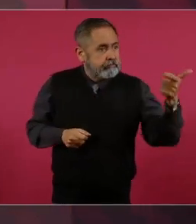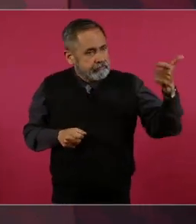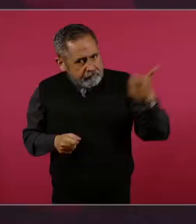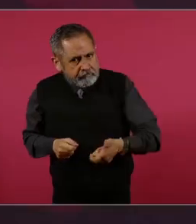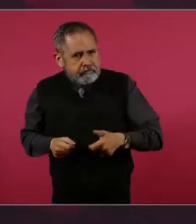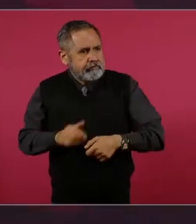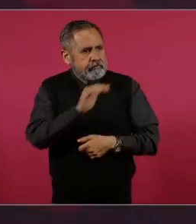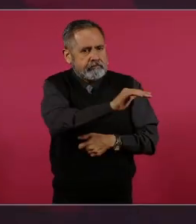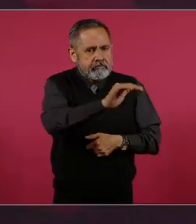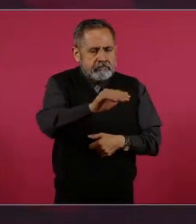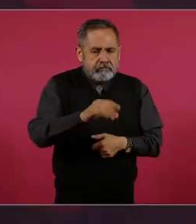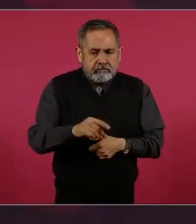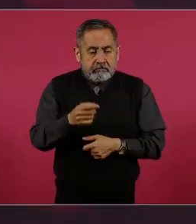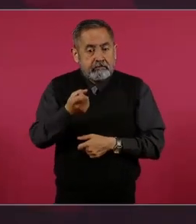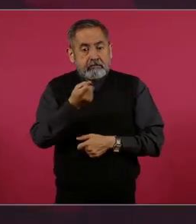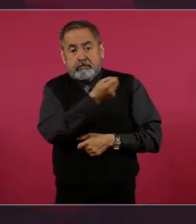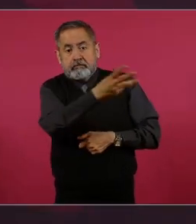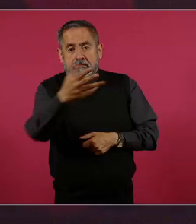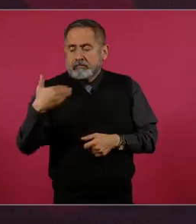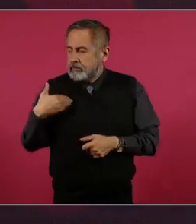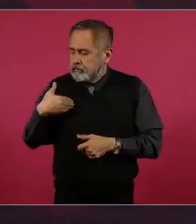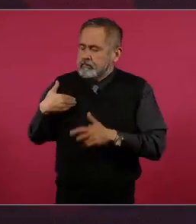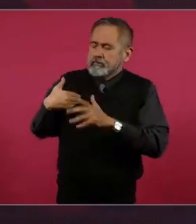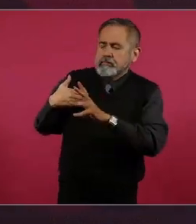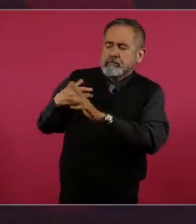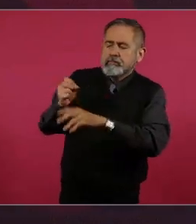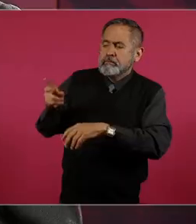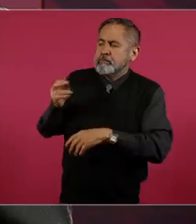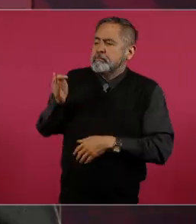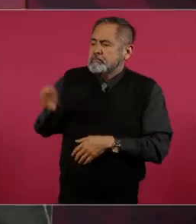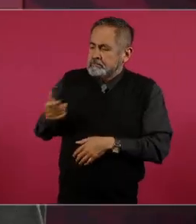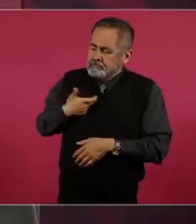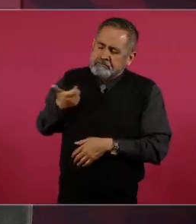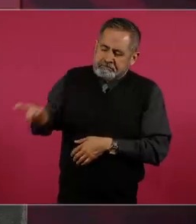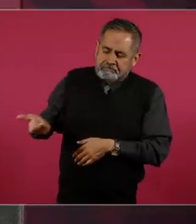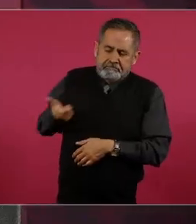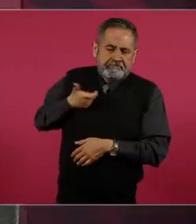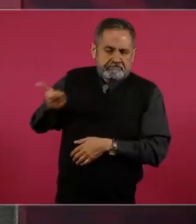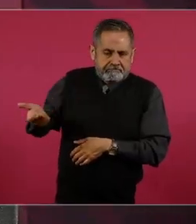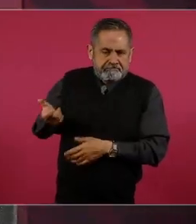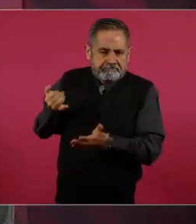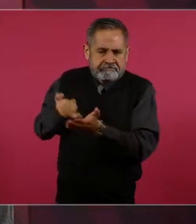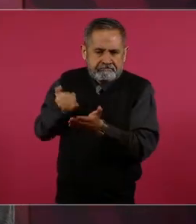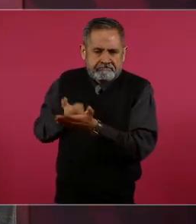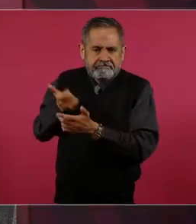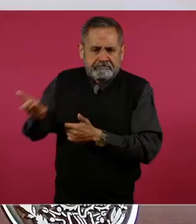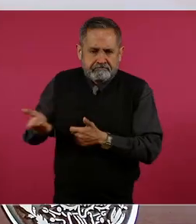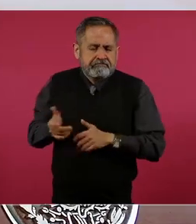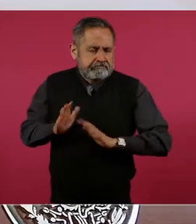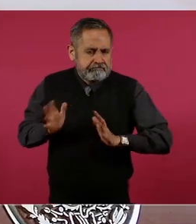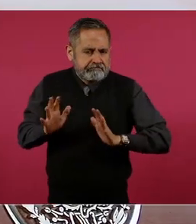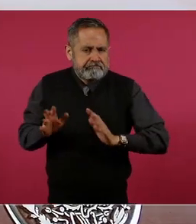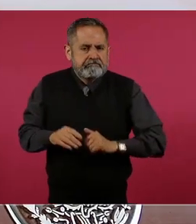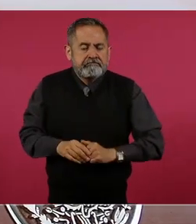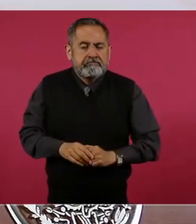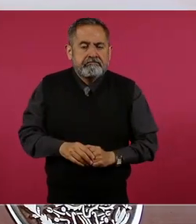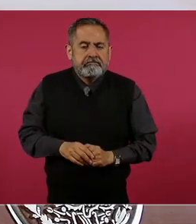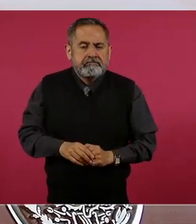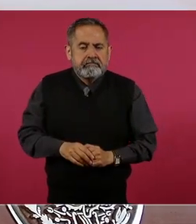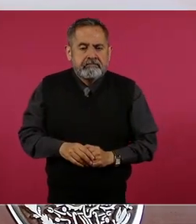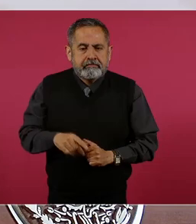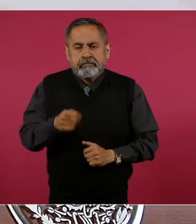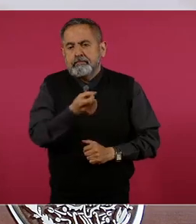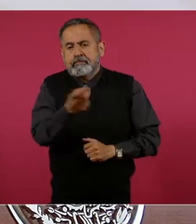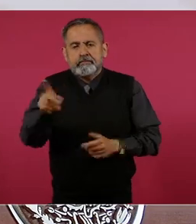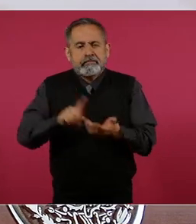hay algunos que sí ya aceptaron la máxima de los pueblos